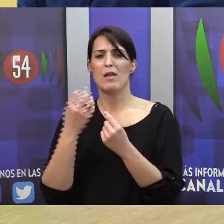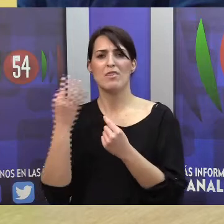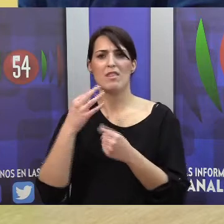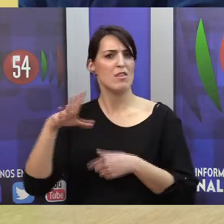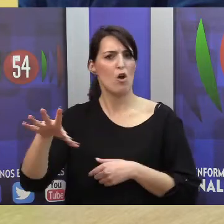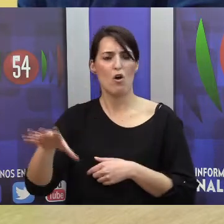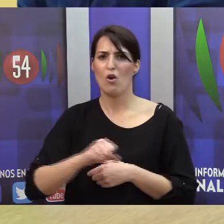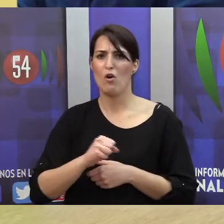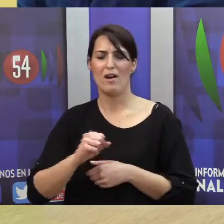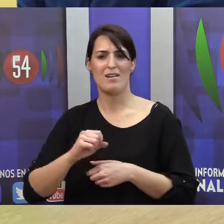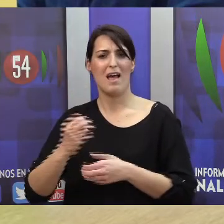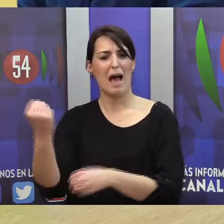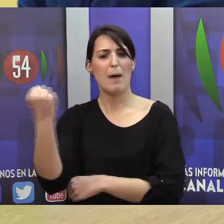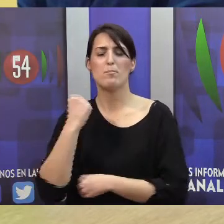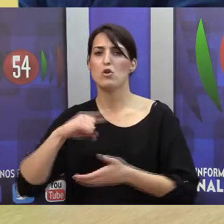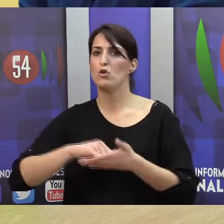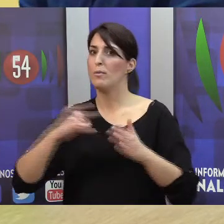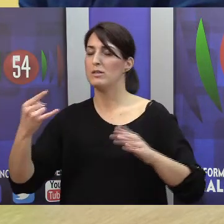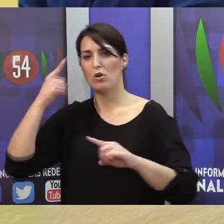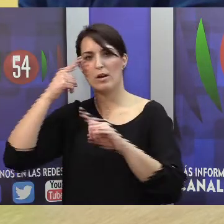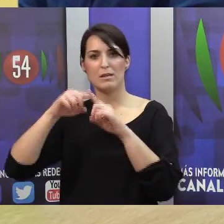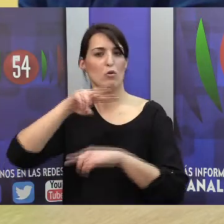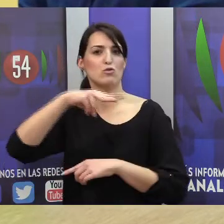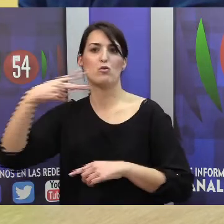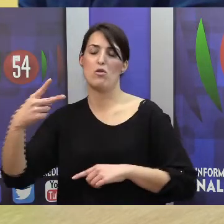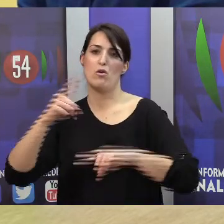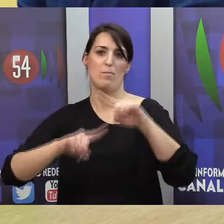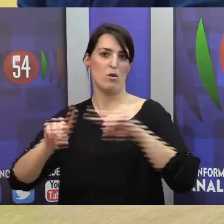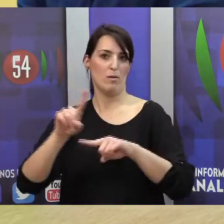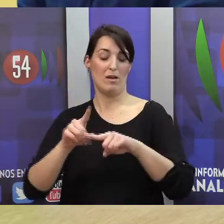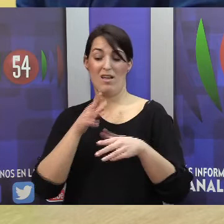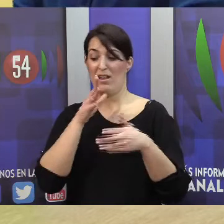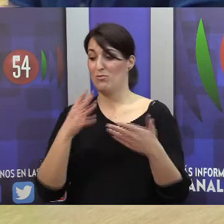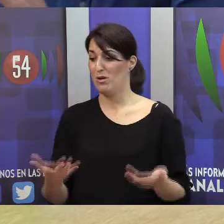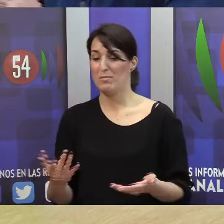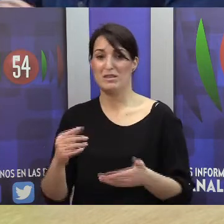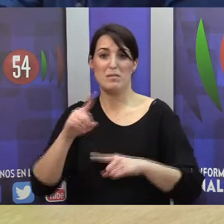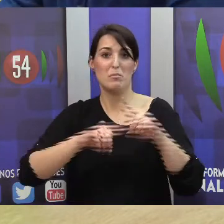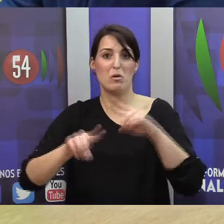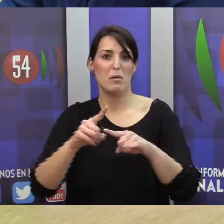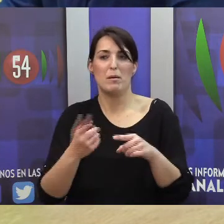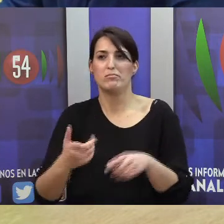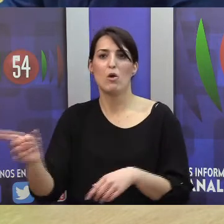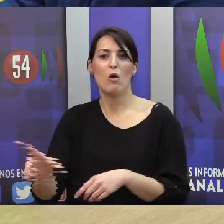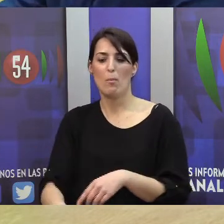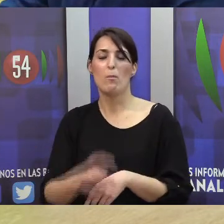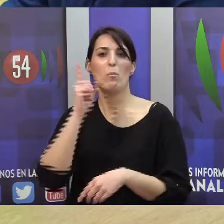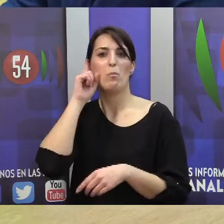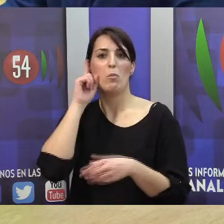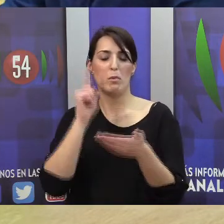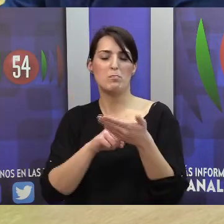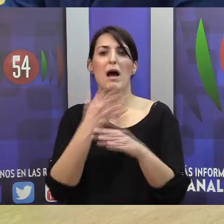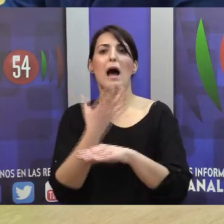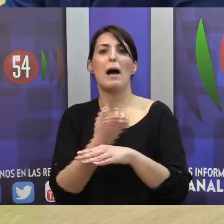las nuevas tecnologías para solucionar aquellos problemas. Hoy en día, para cualquier problema, ya ves, coges el móvil y desarrollas un app